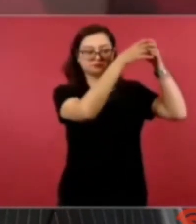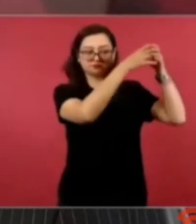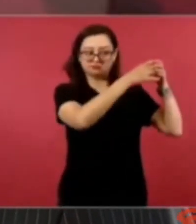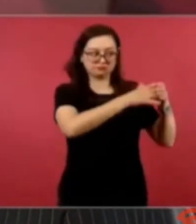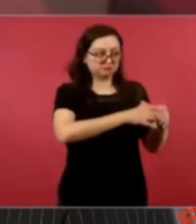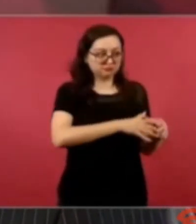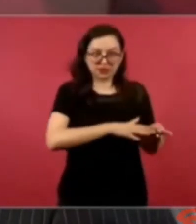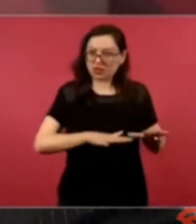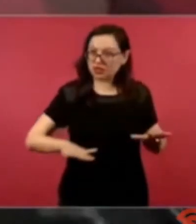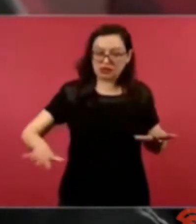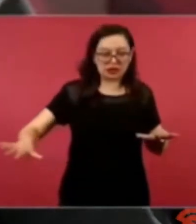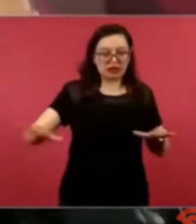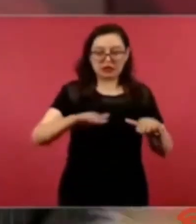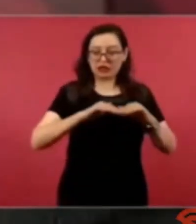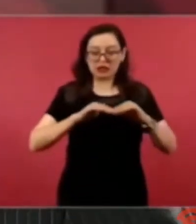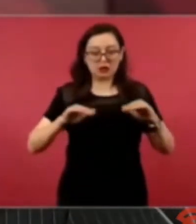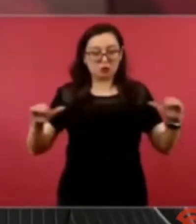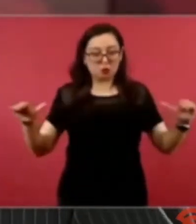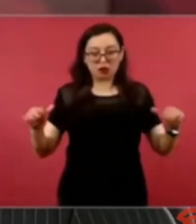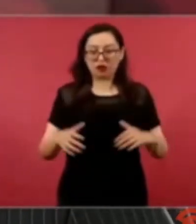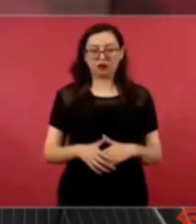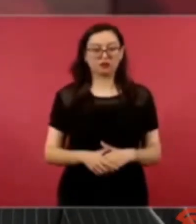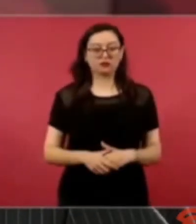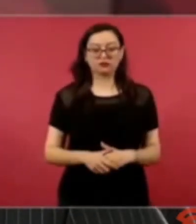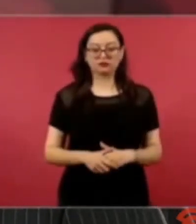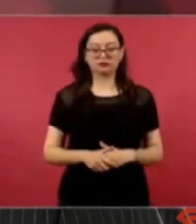no existen las razas